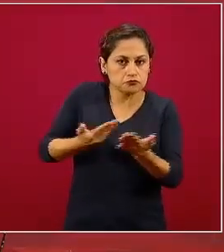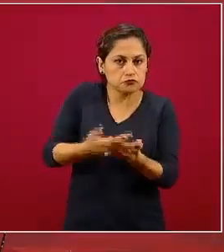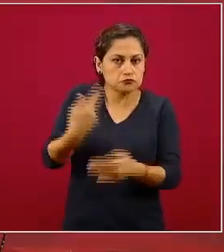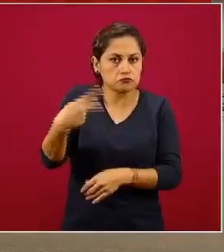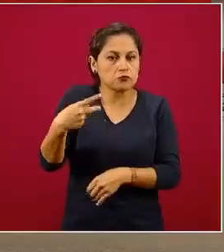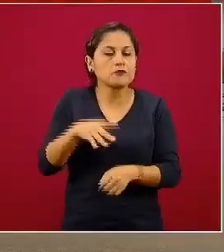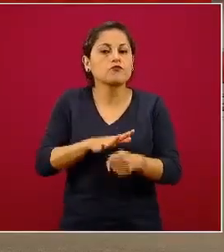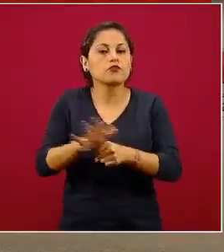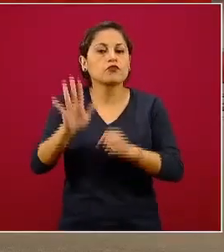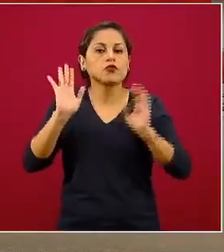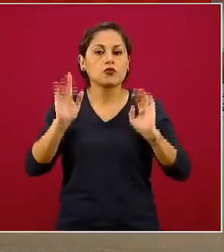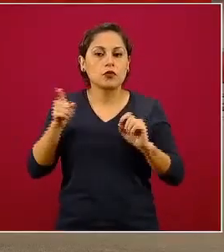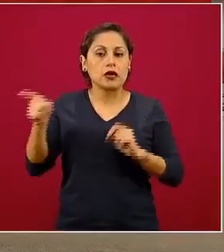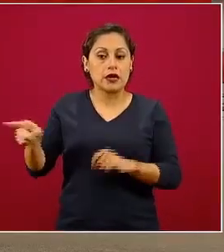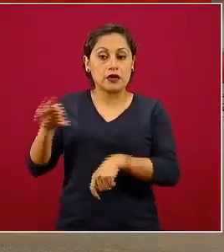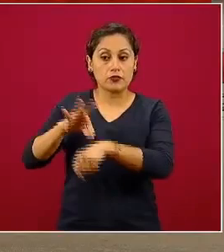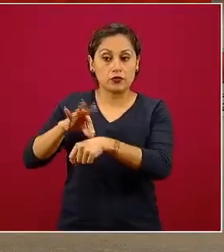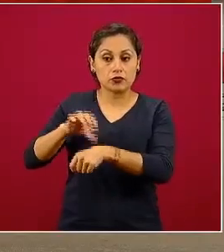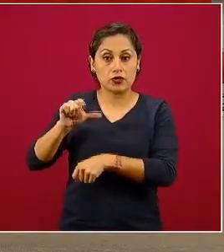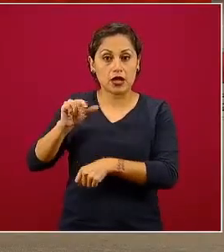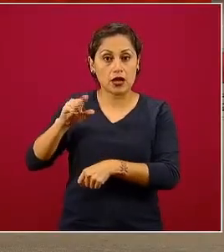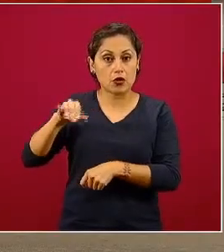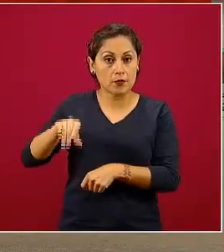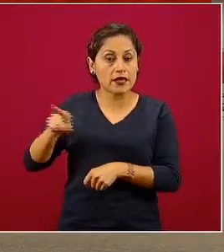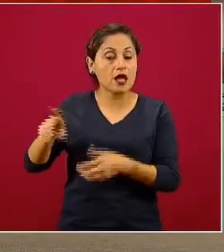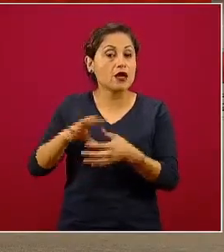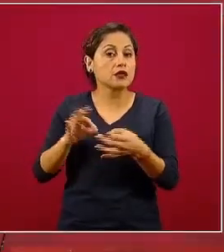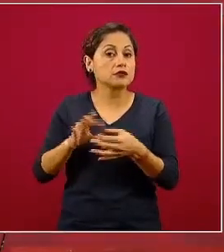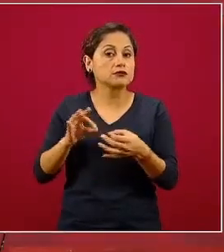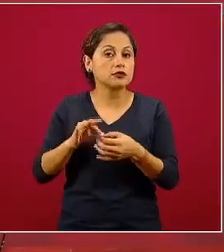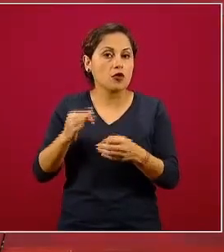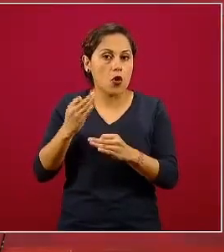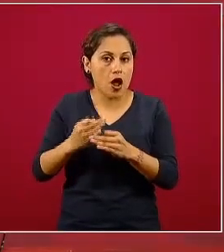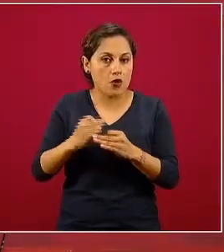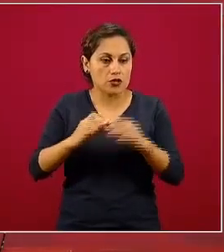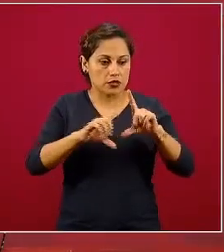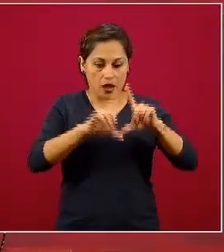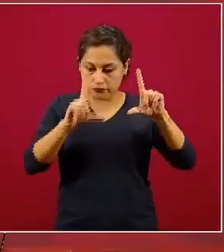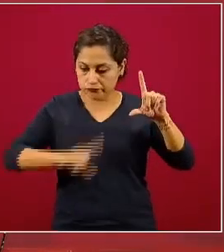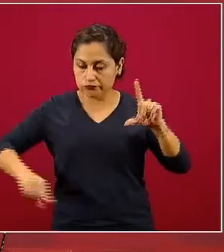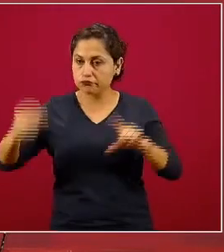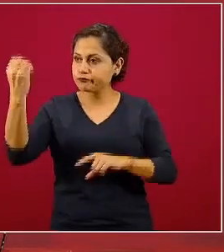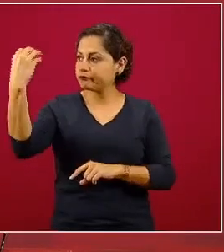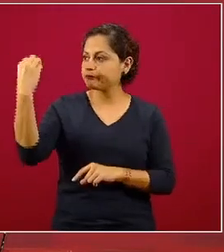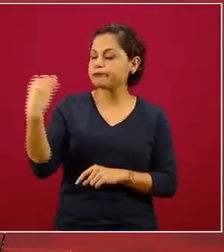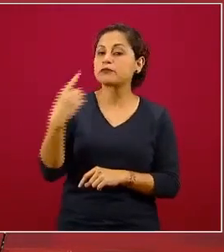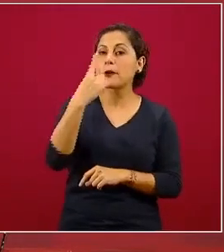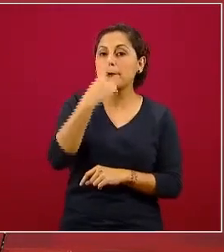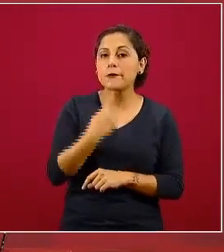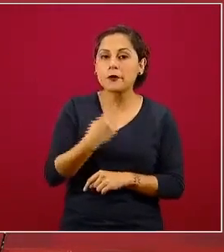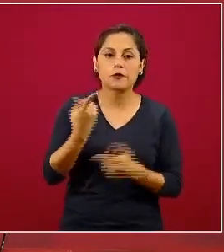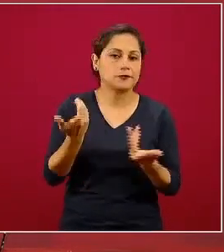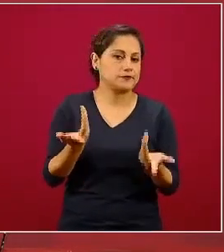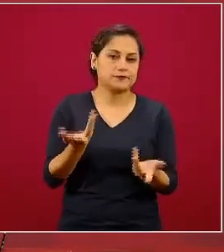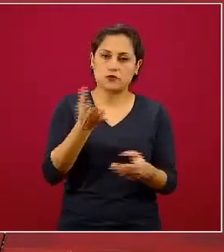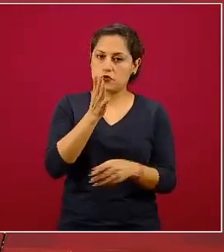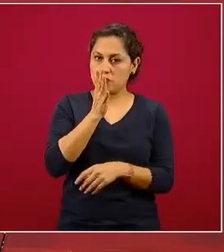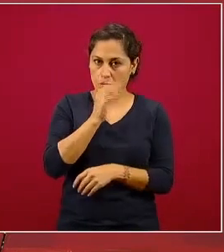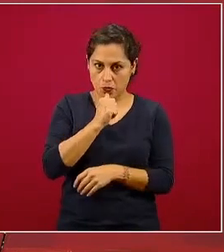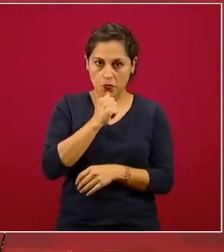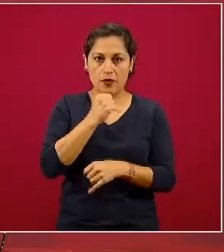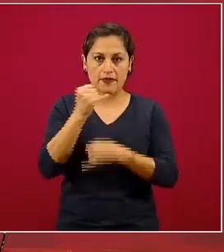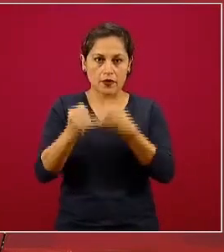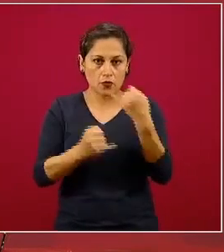de lo que acaba de explicar el doctor Alomía, en este momento, si hay semáforo rojo, no podría haber en modo alguno juegos